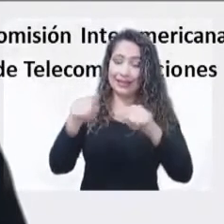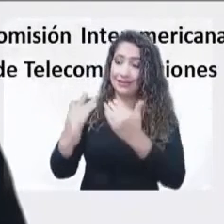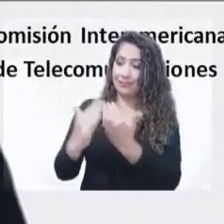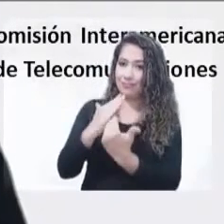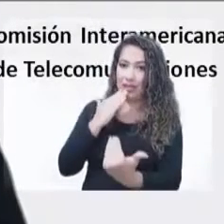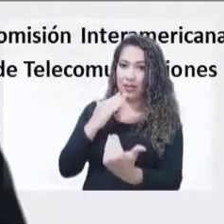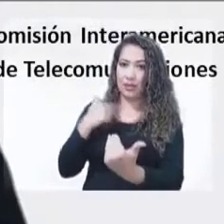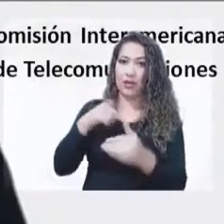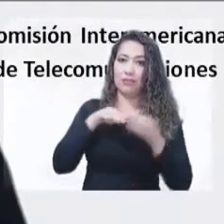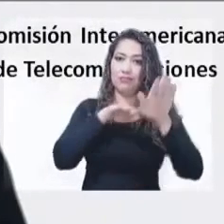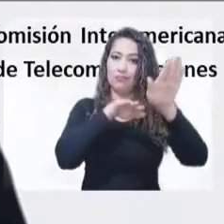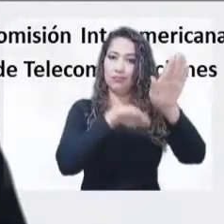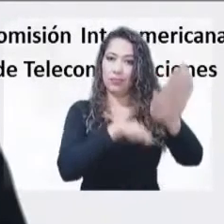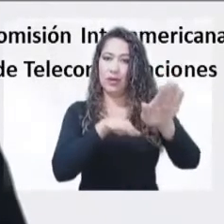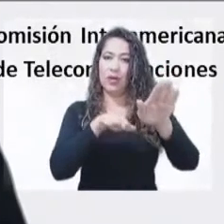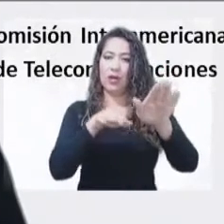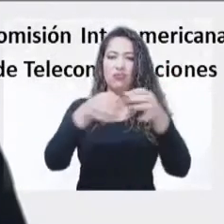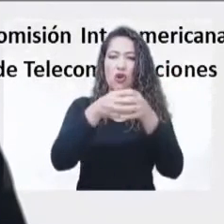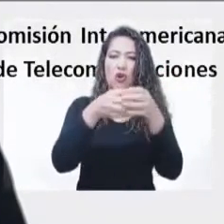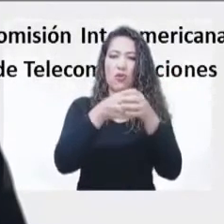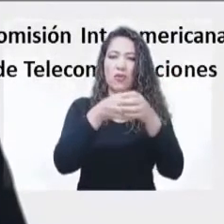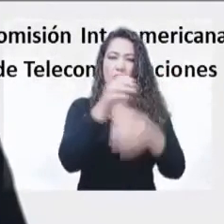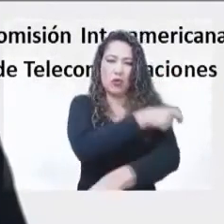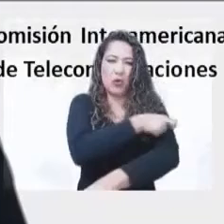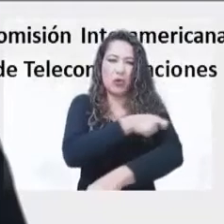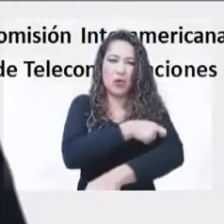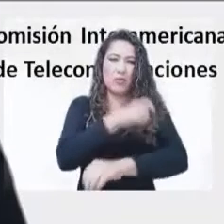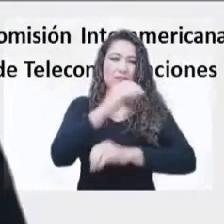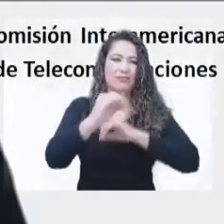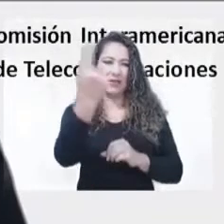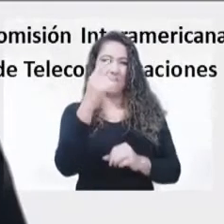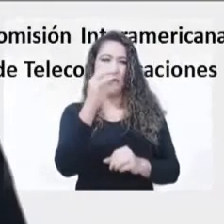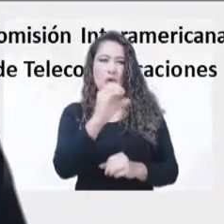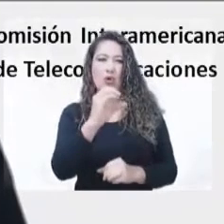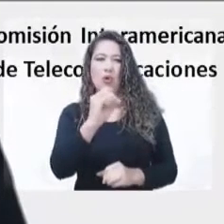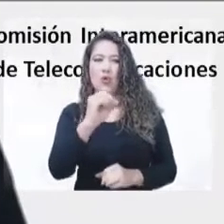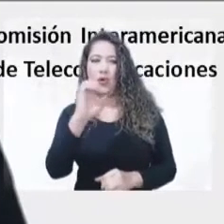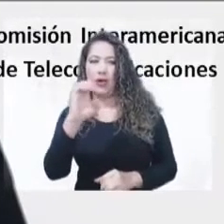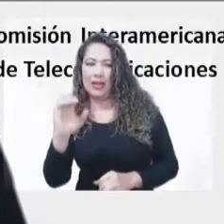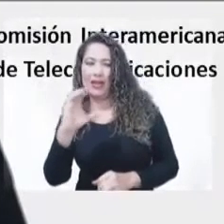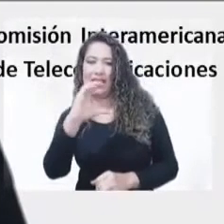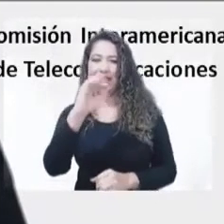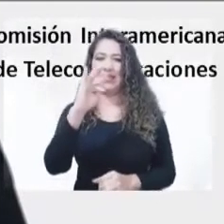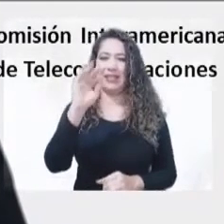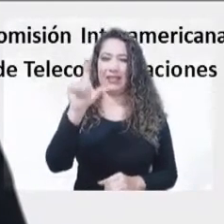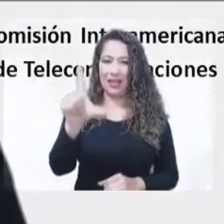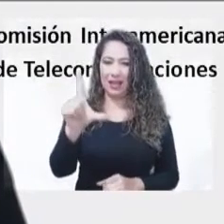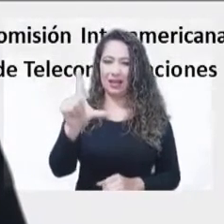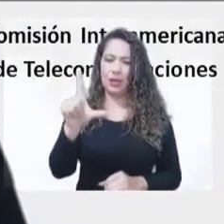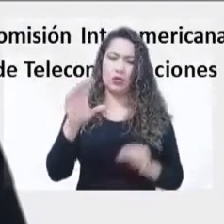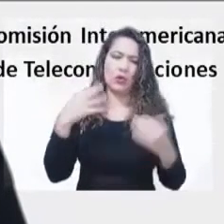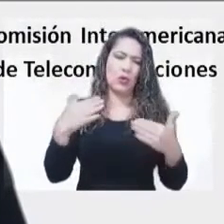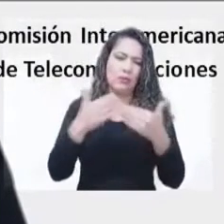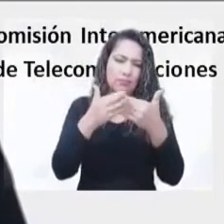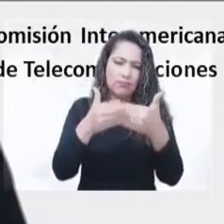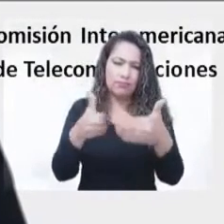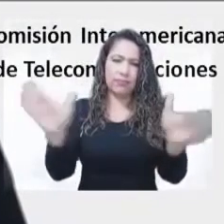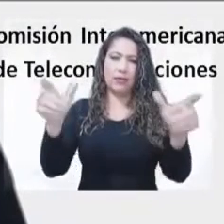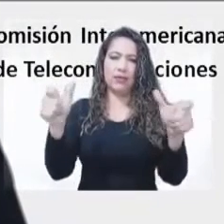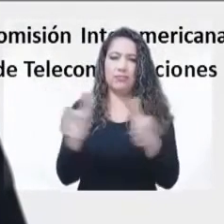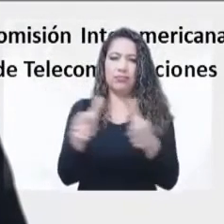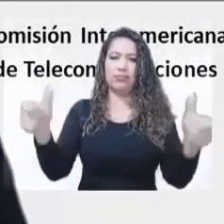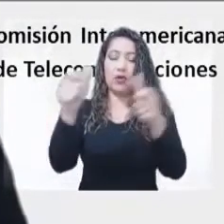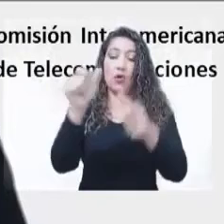Interamericana de Telecomunicaciones, la CITEL, a la apertura de este onceavo Congreso Internacional del